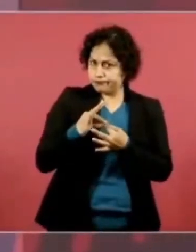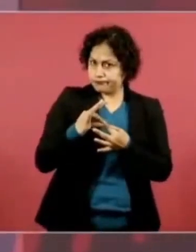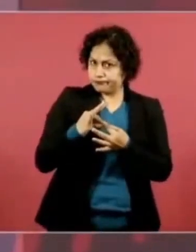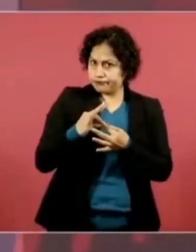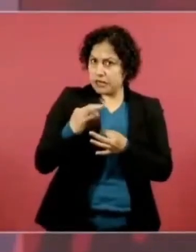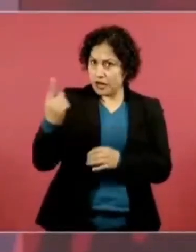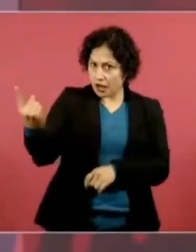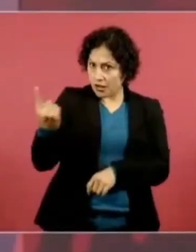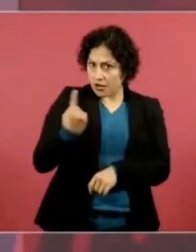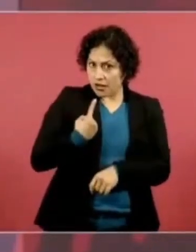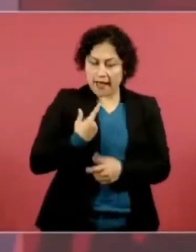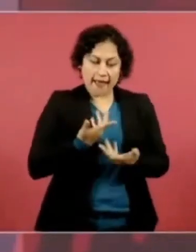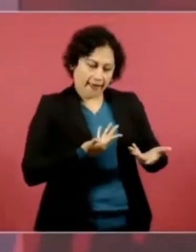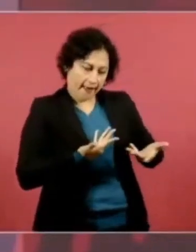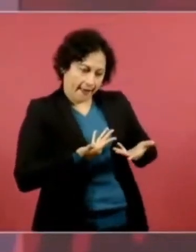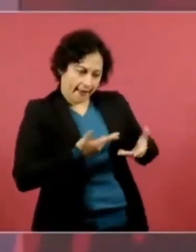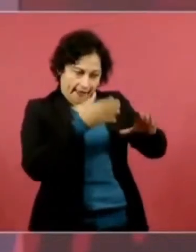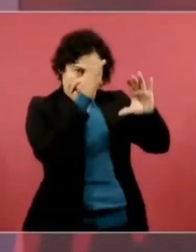acuerdo.